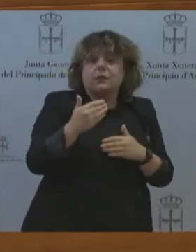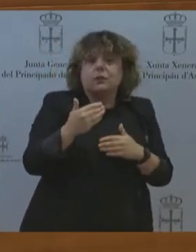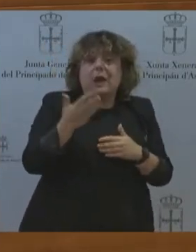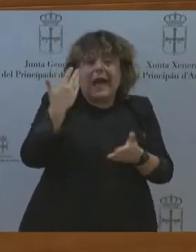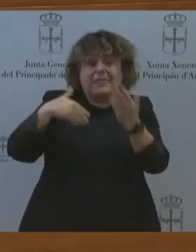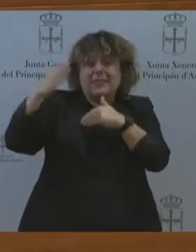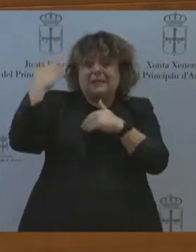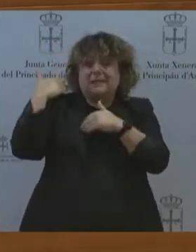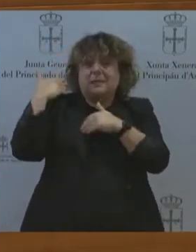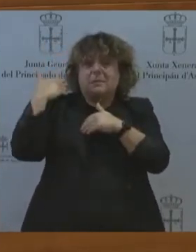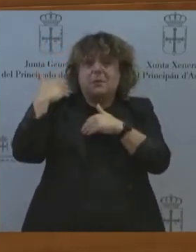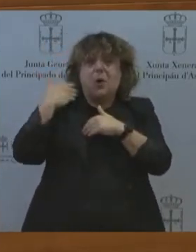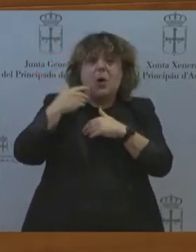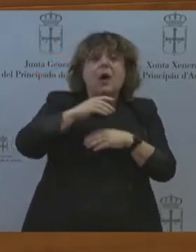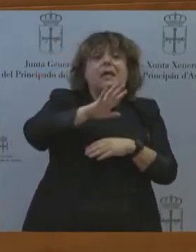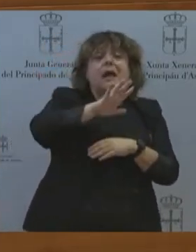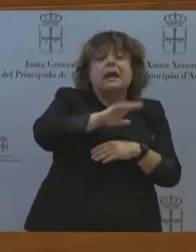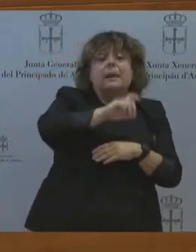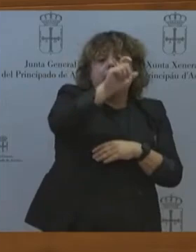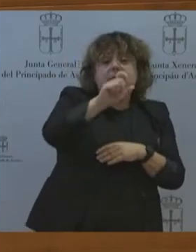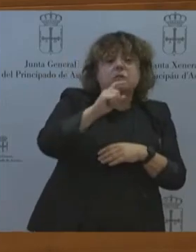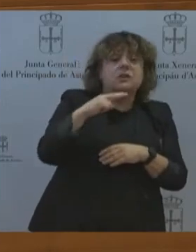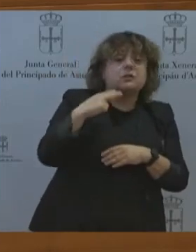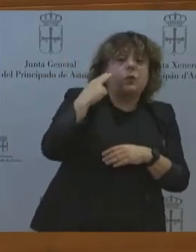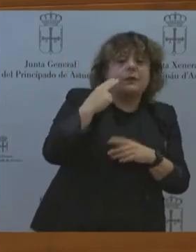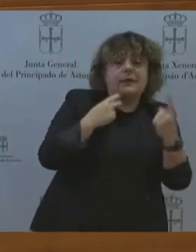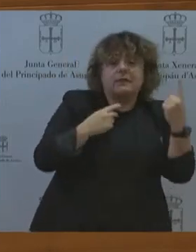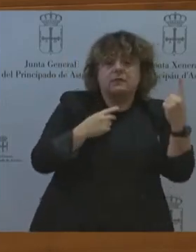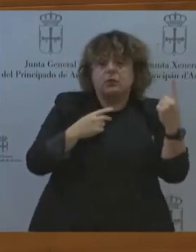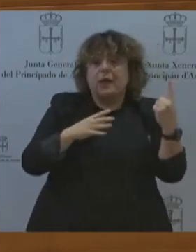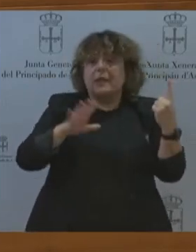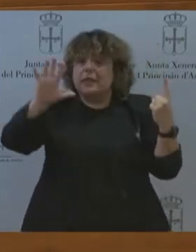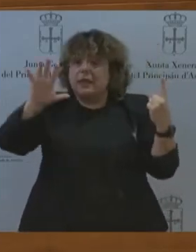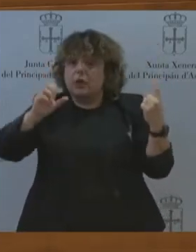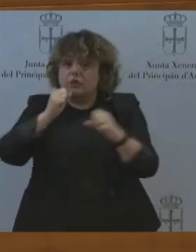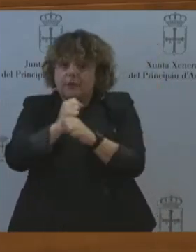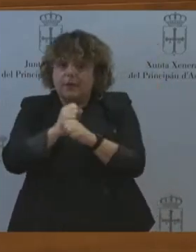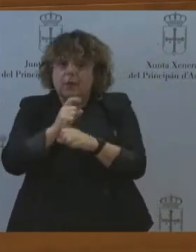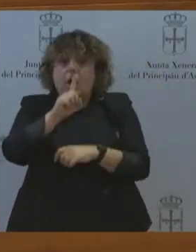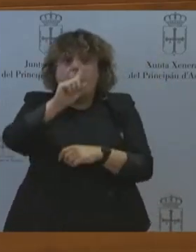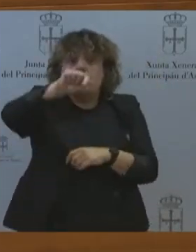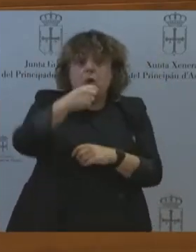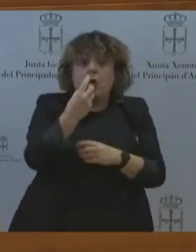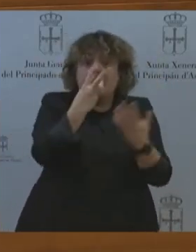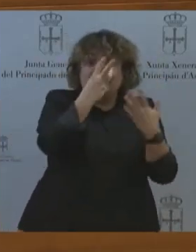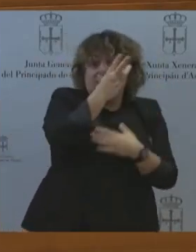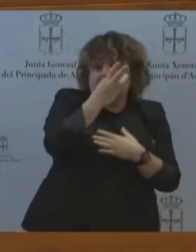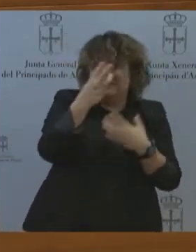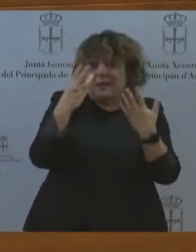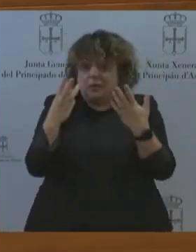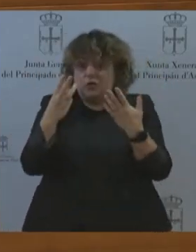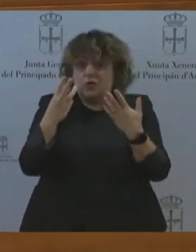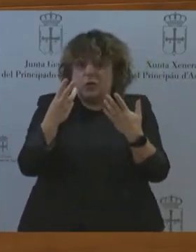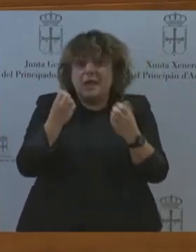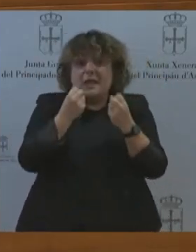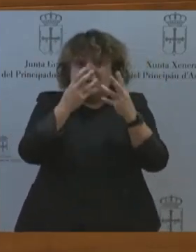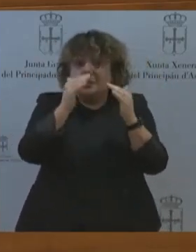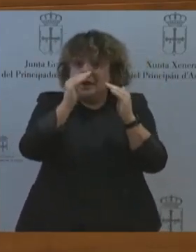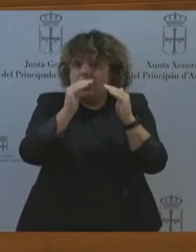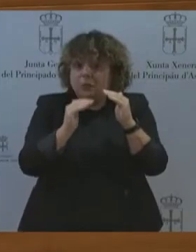ahora solo hay 1,38 y la cifra continúa bajando, algo que resulta completamente insostenible.